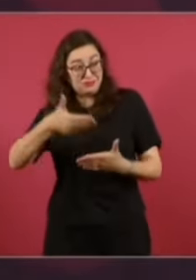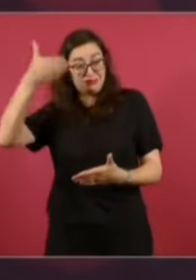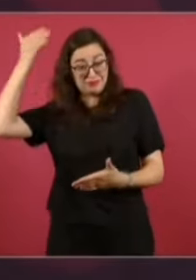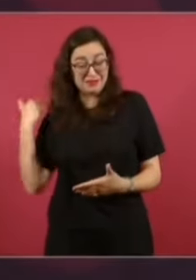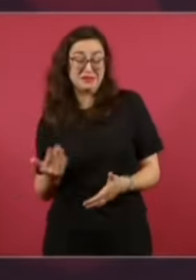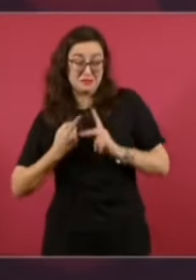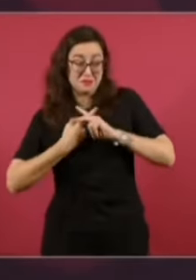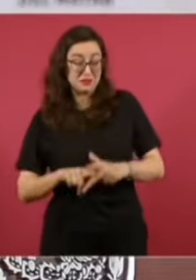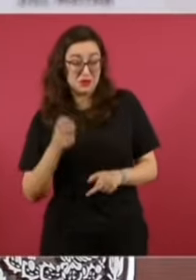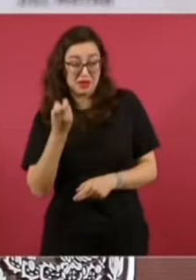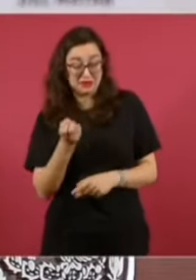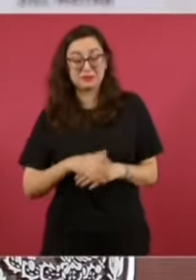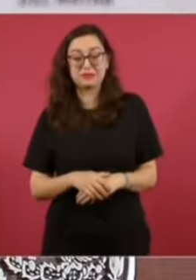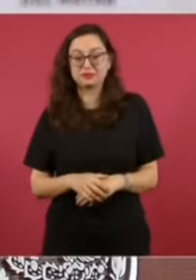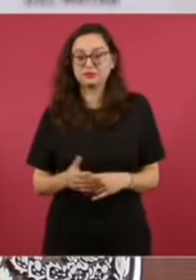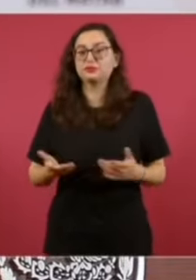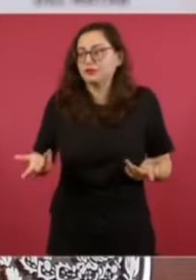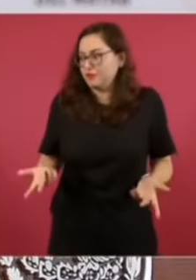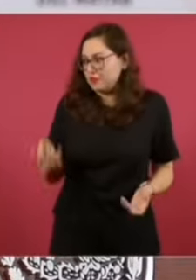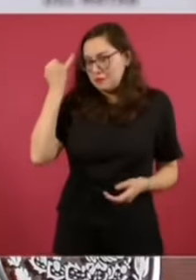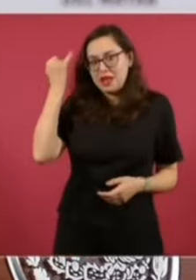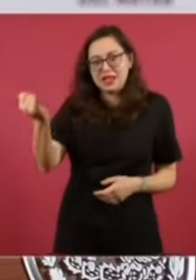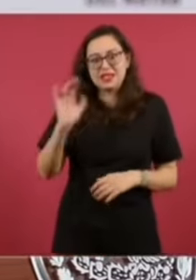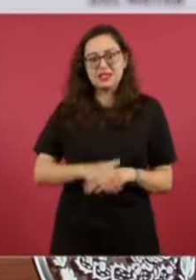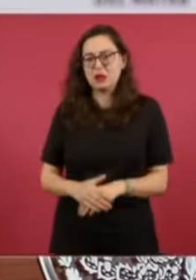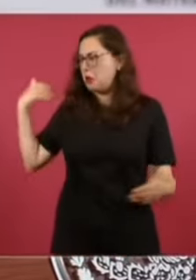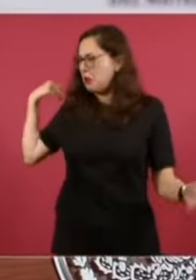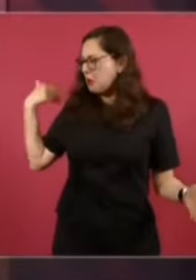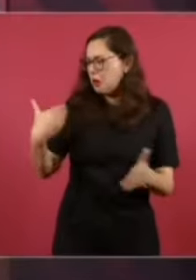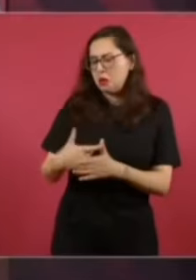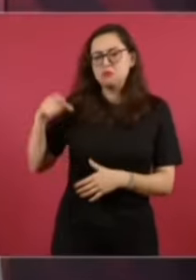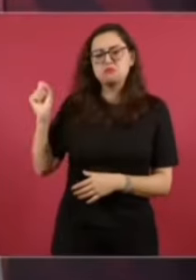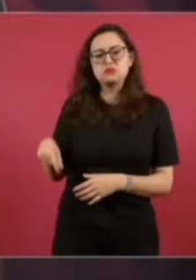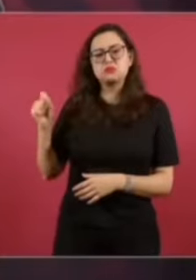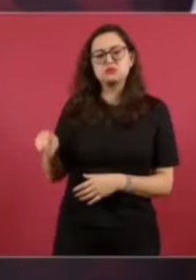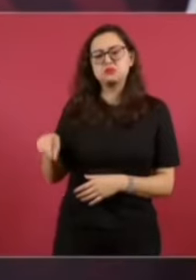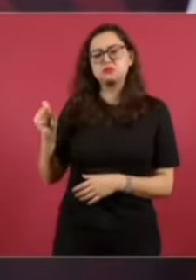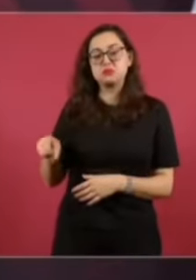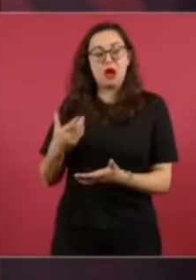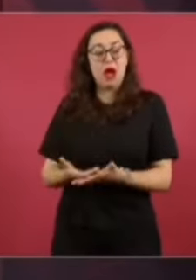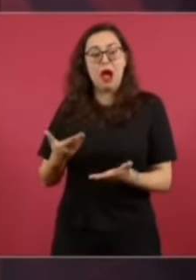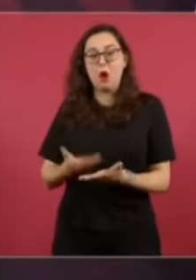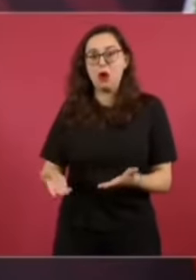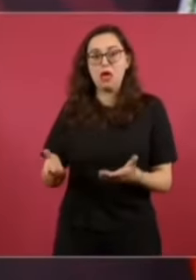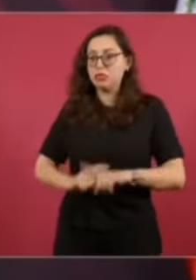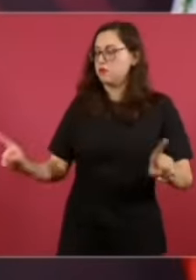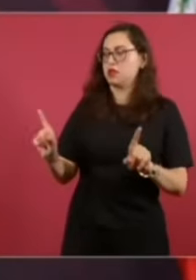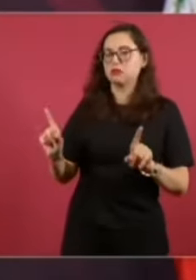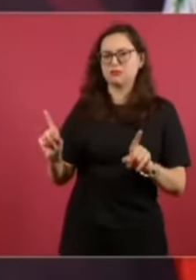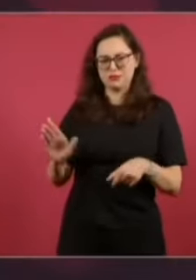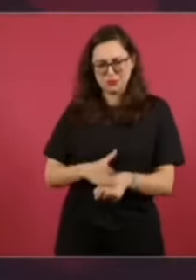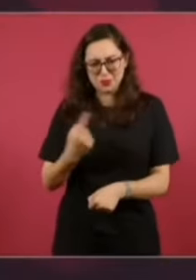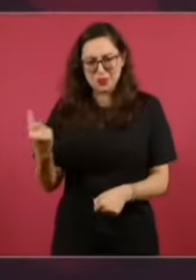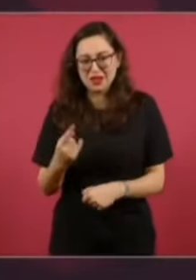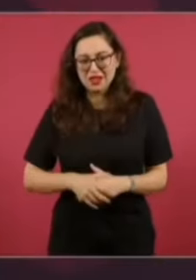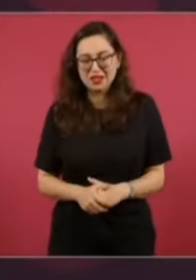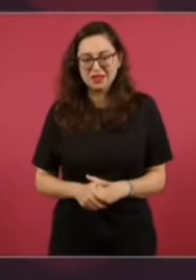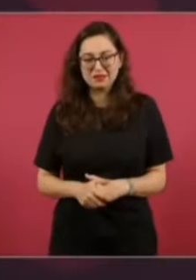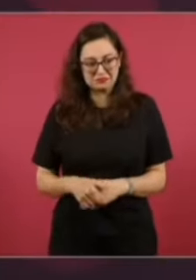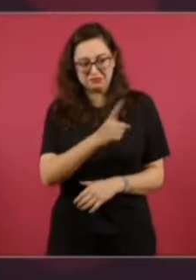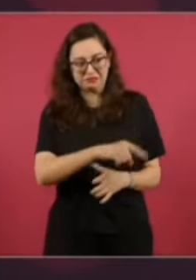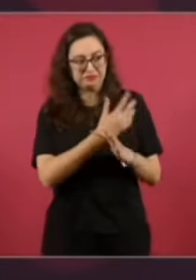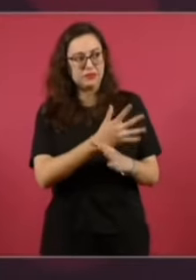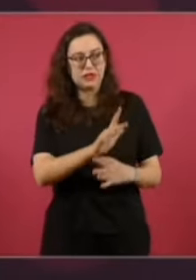¿por qué el doble discurso de hablar del Estado de Derecho? De que la ley es la ley.